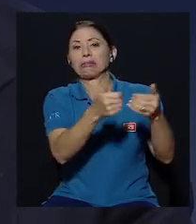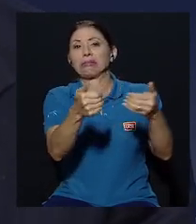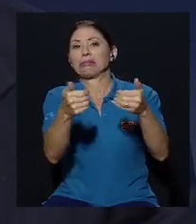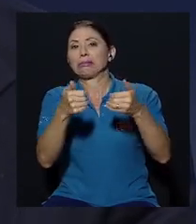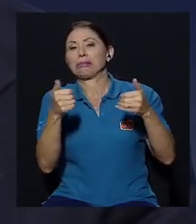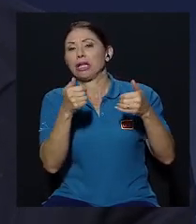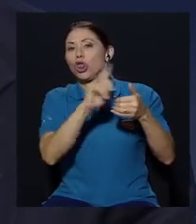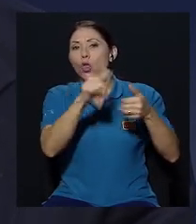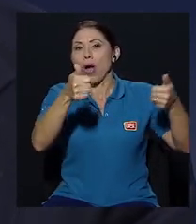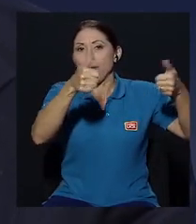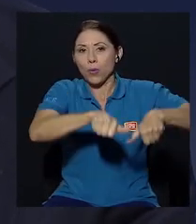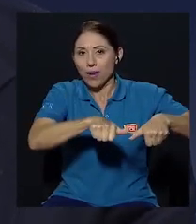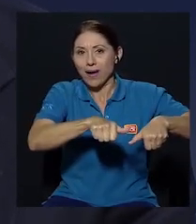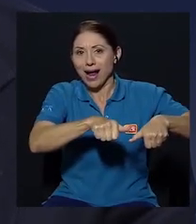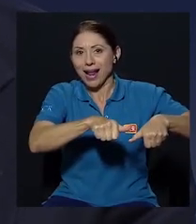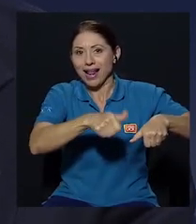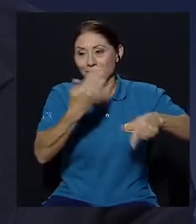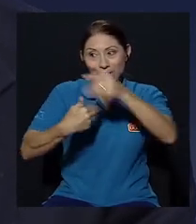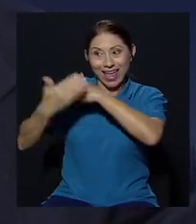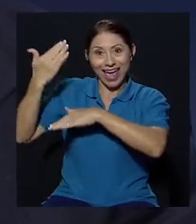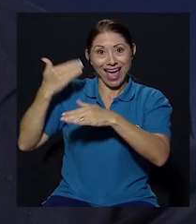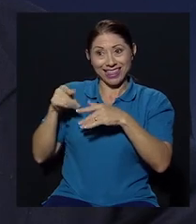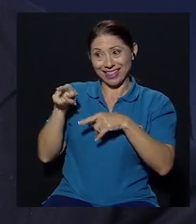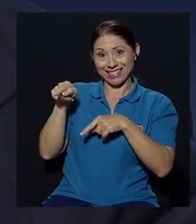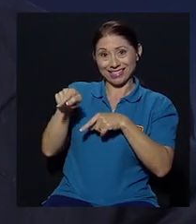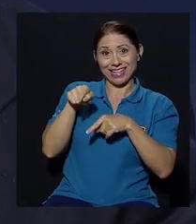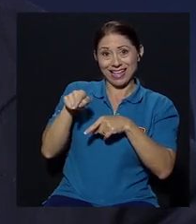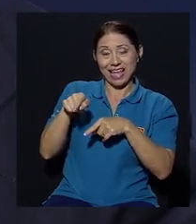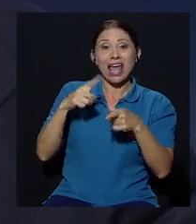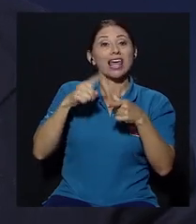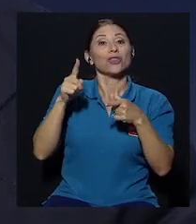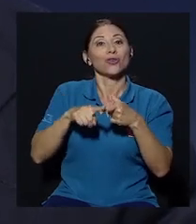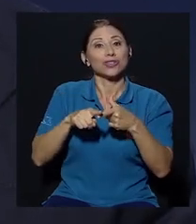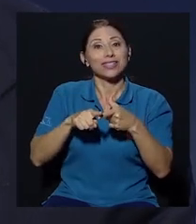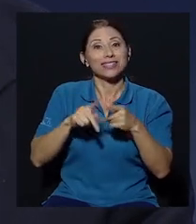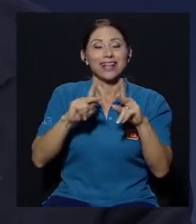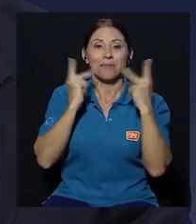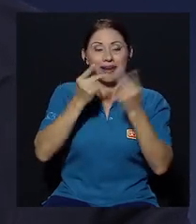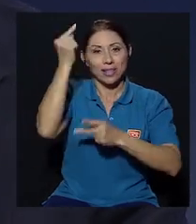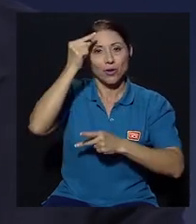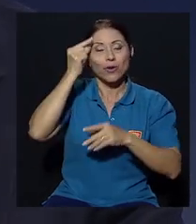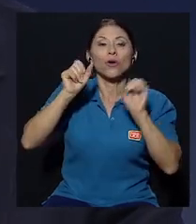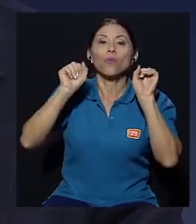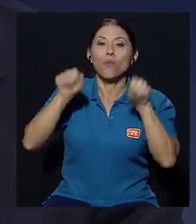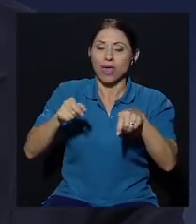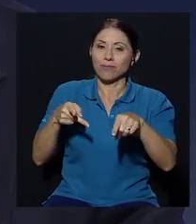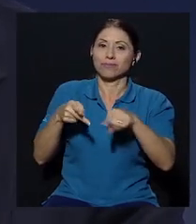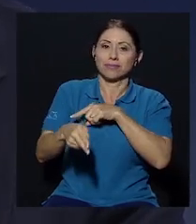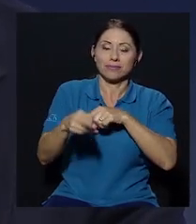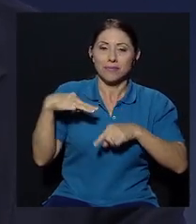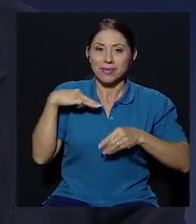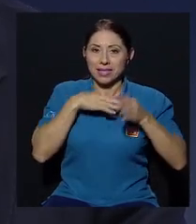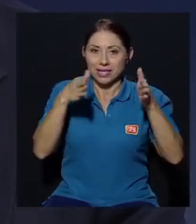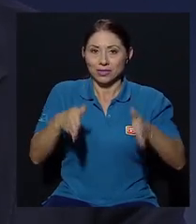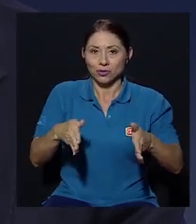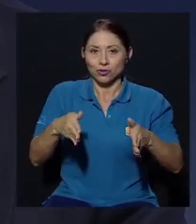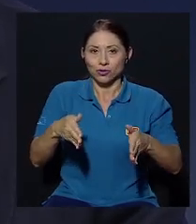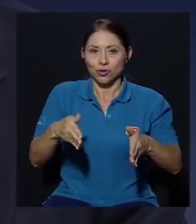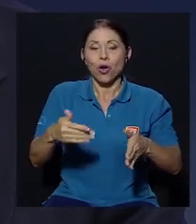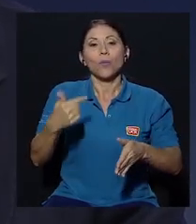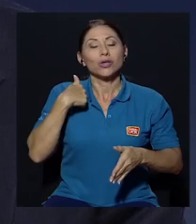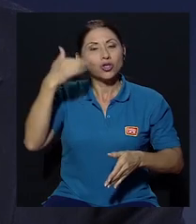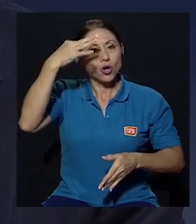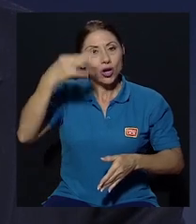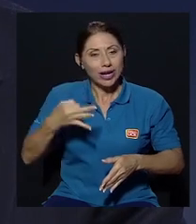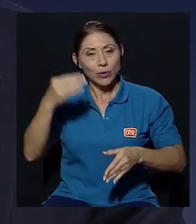esos 20 acuerdos entonces tiene la herramienta el partido de gobierno de despedir a los ministros entonces por eso he creído yo